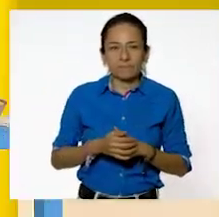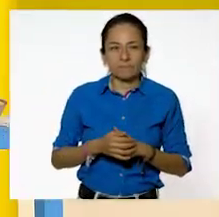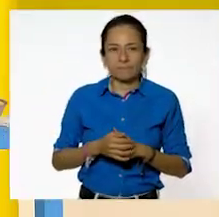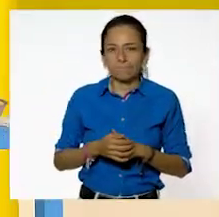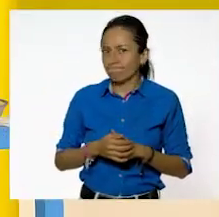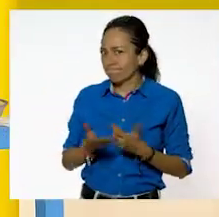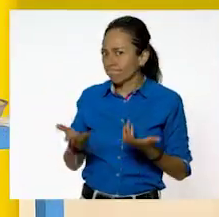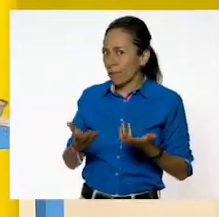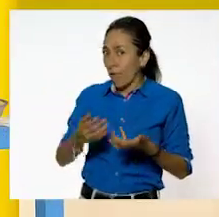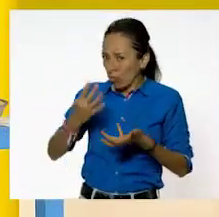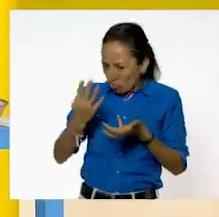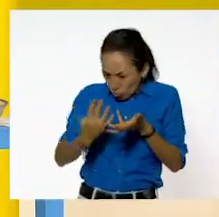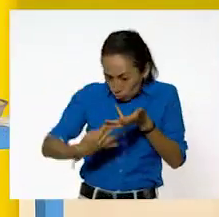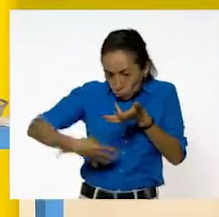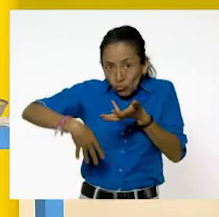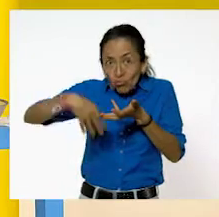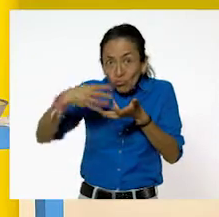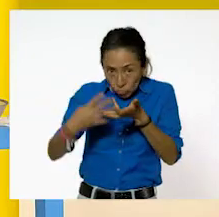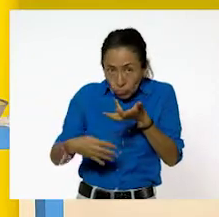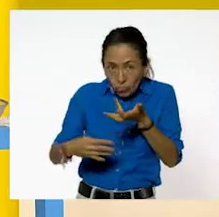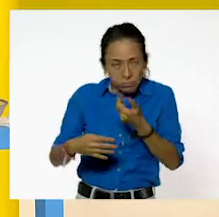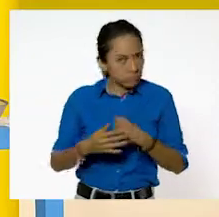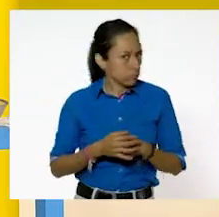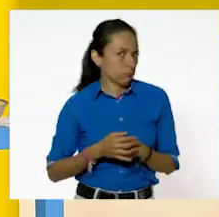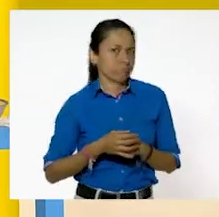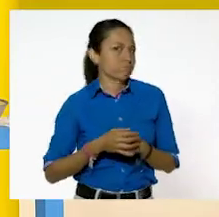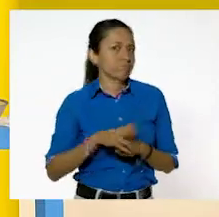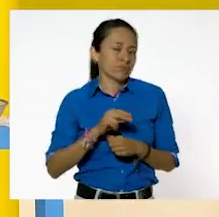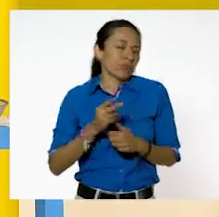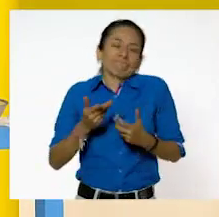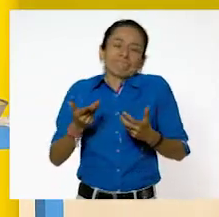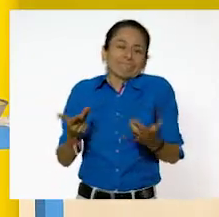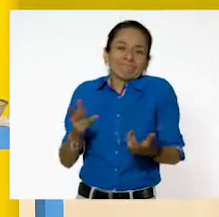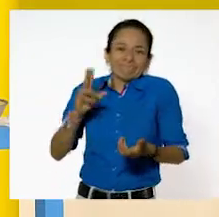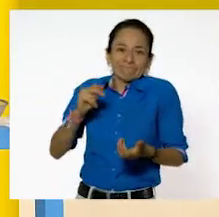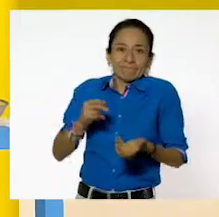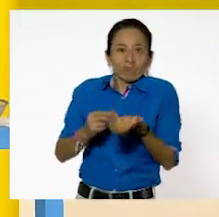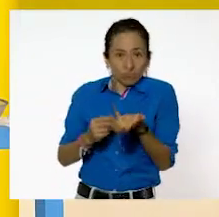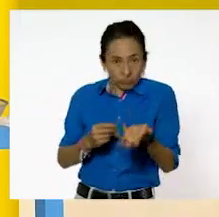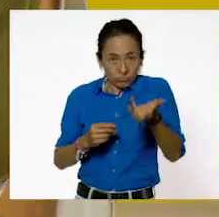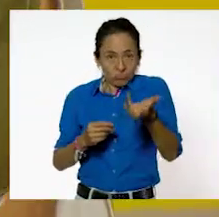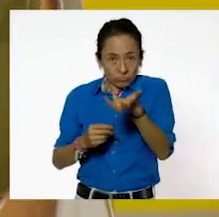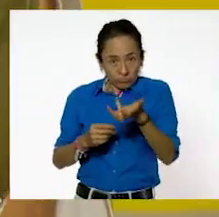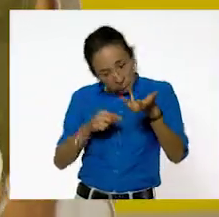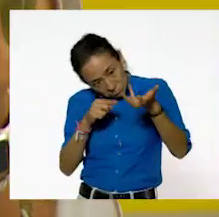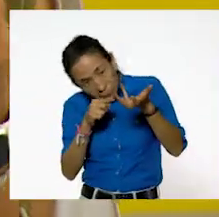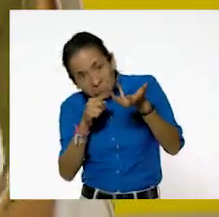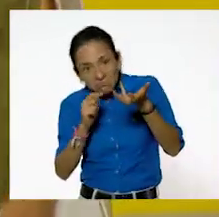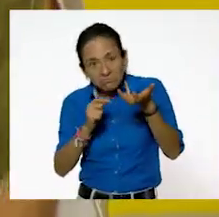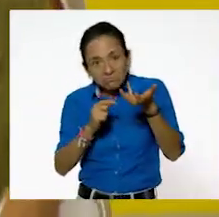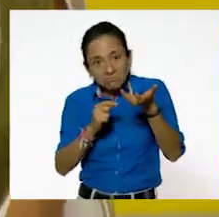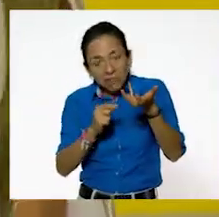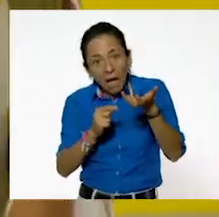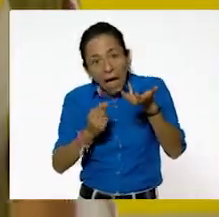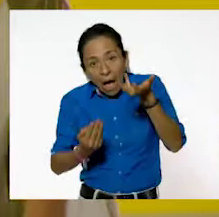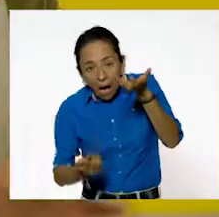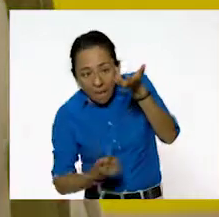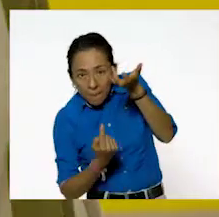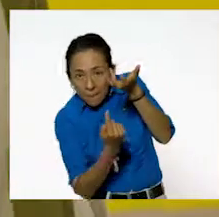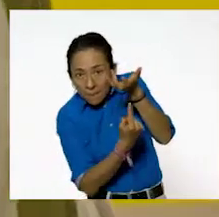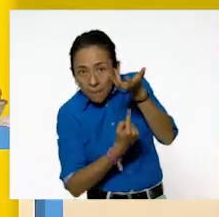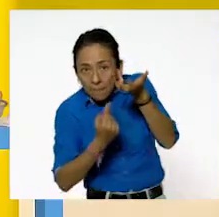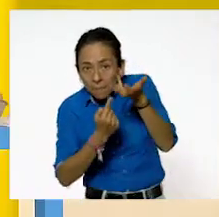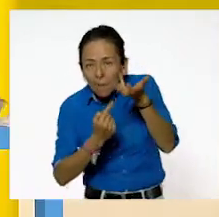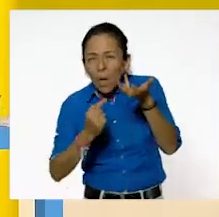¿Ocurrió eso? No. Por supuesto que no. Como ven, este recipiente no tiene ningún hoyito por donde el agua pueda